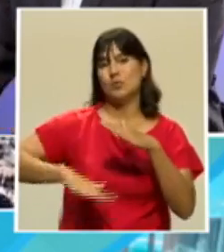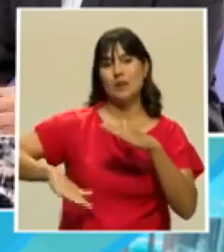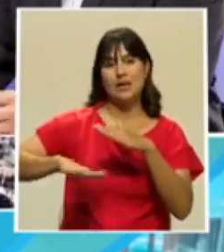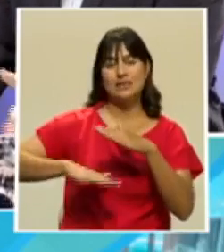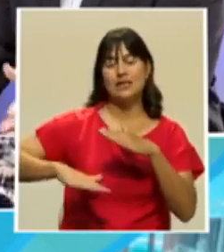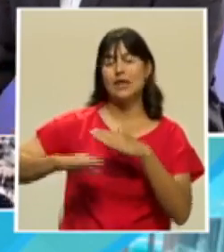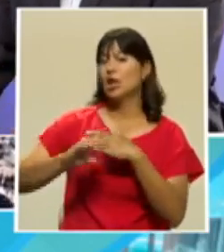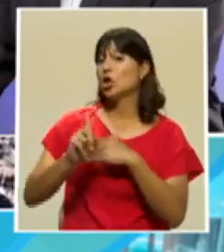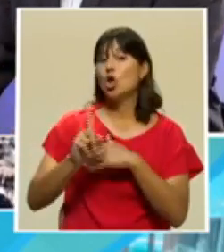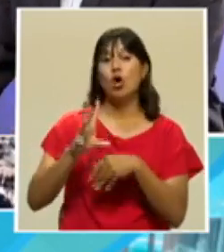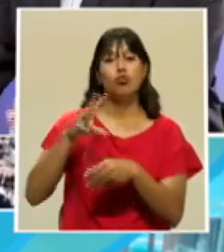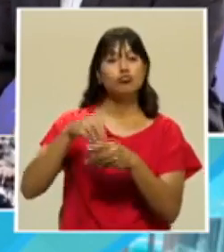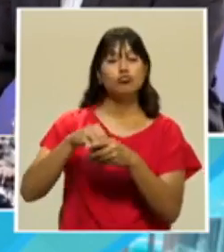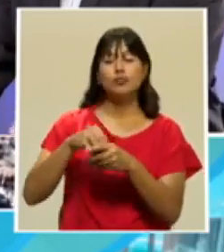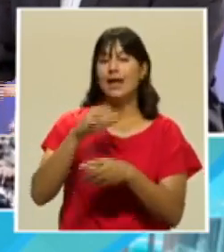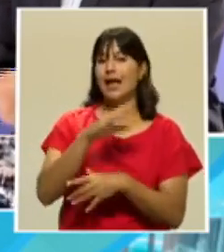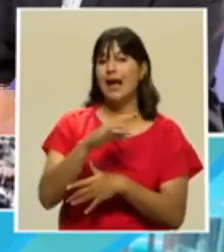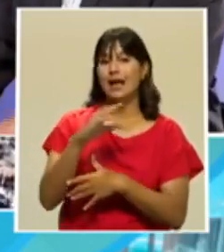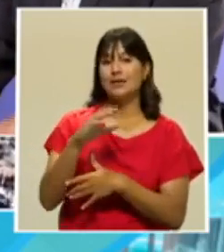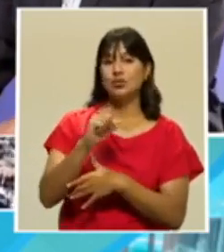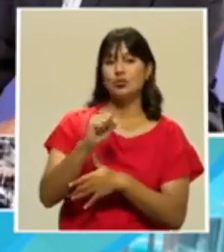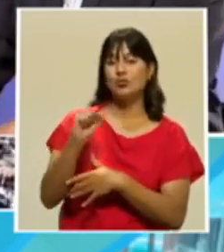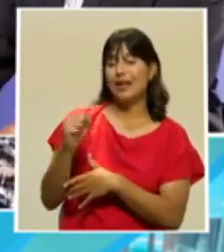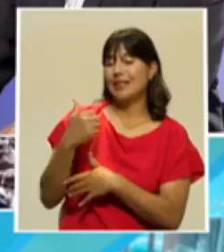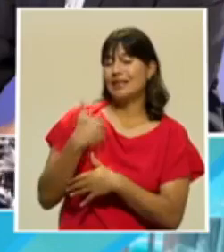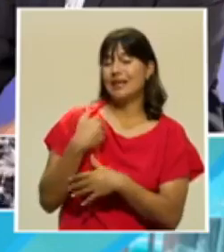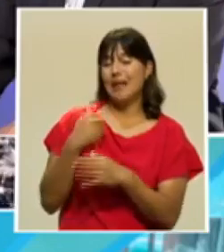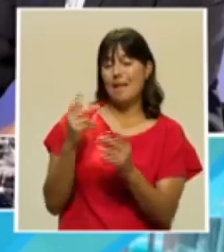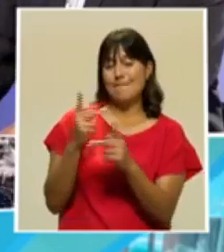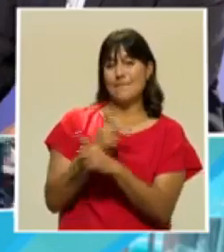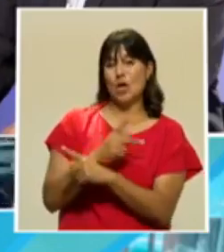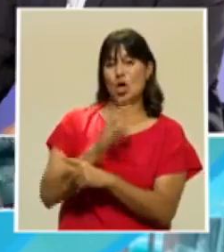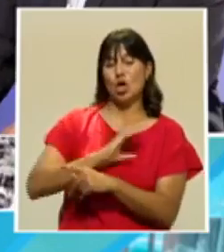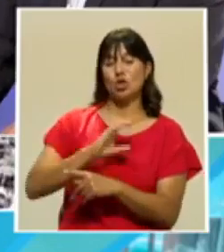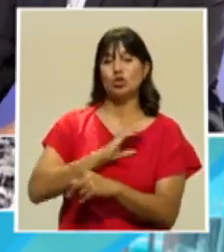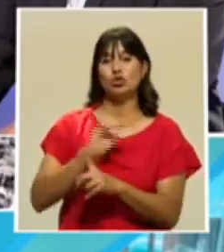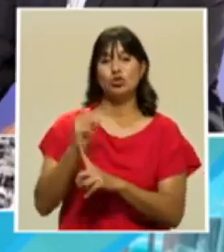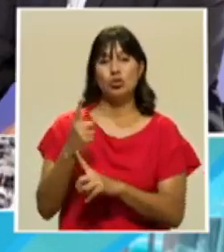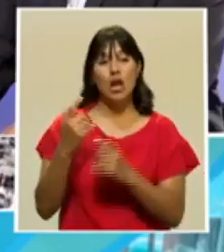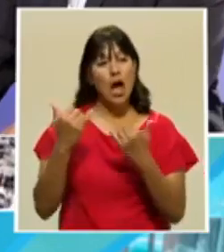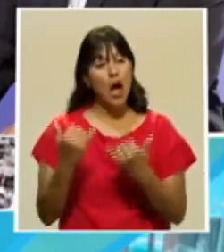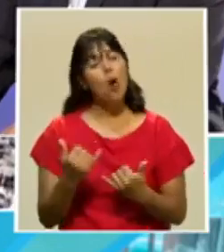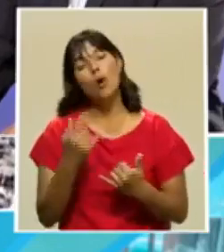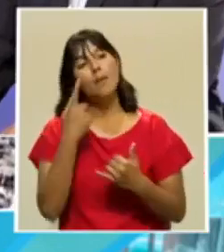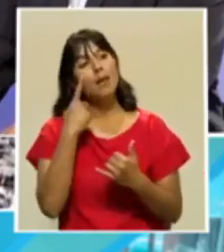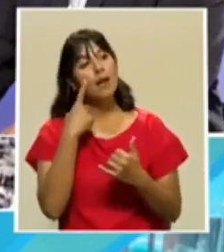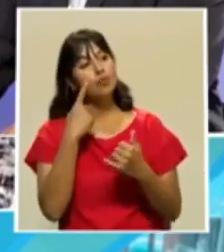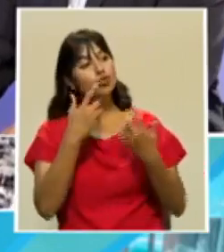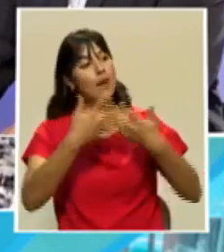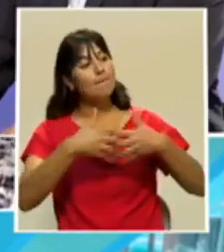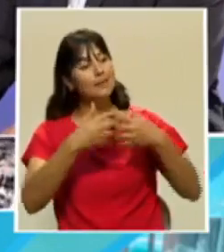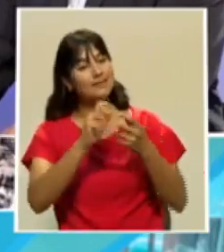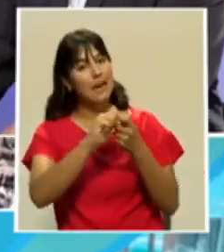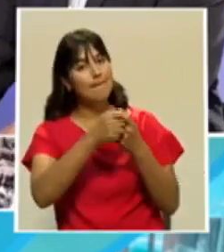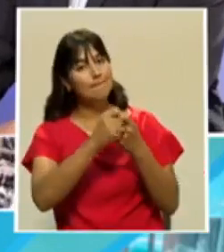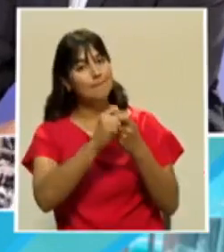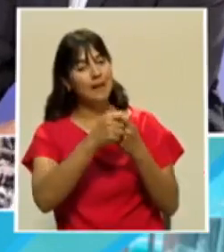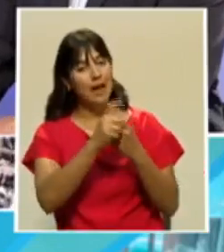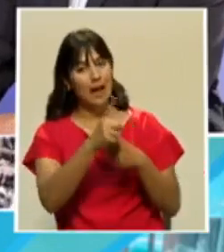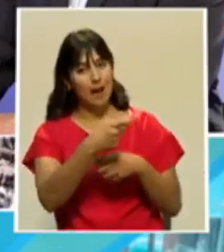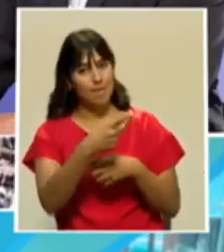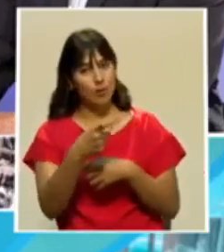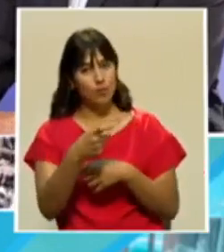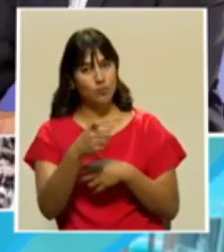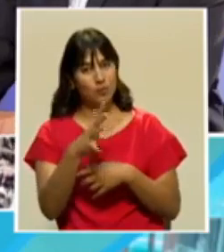estaban en las peores condiciones sociales que pueden imaginarse. Ahora no vamos a las peladoras de camarón, pero 500, 600